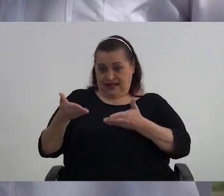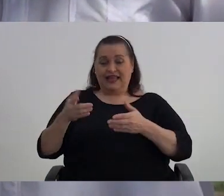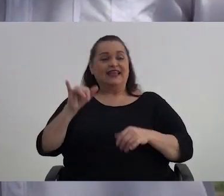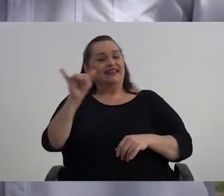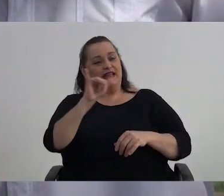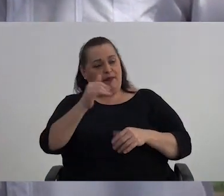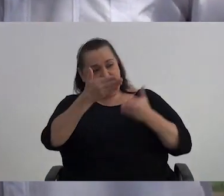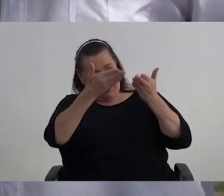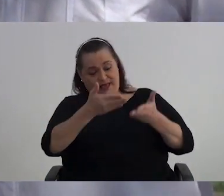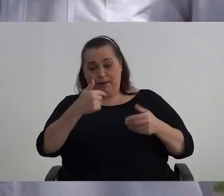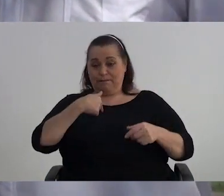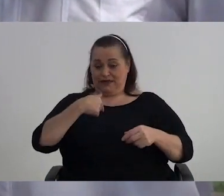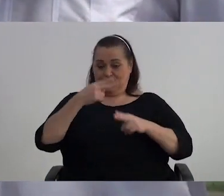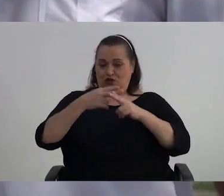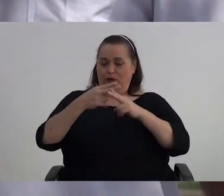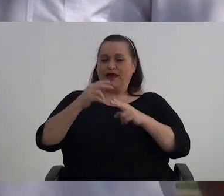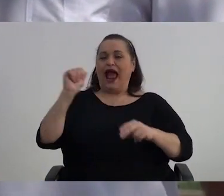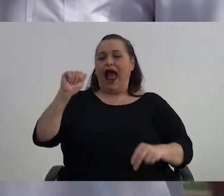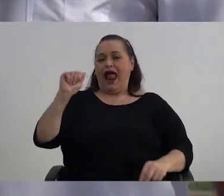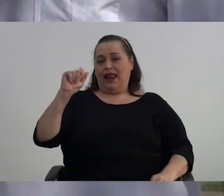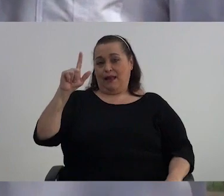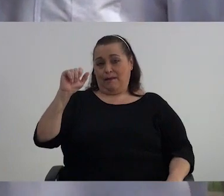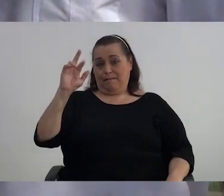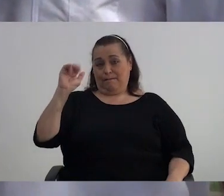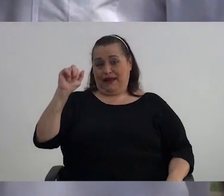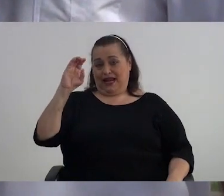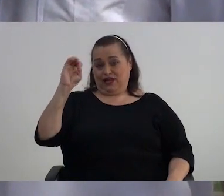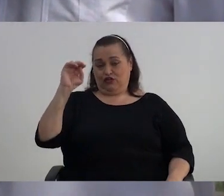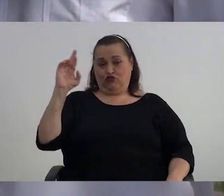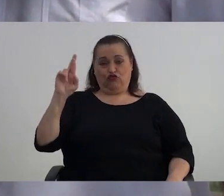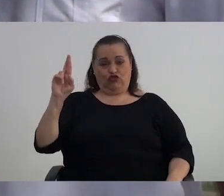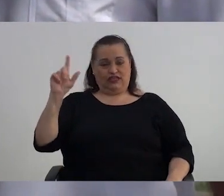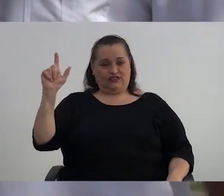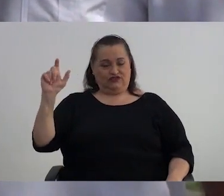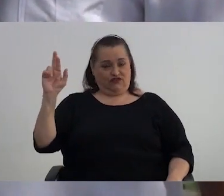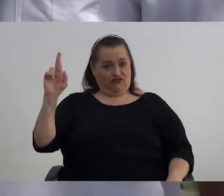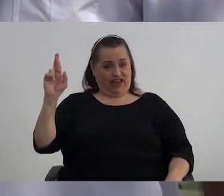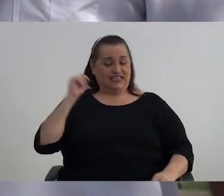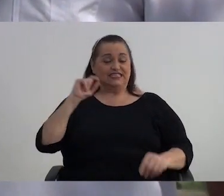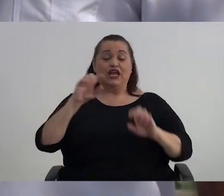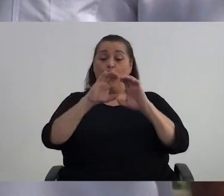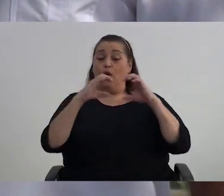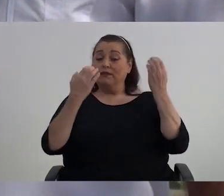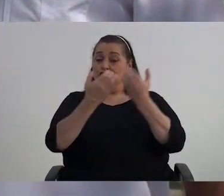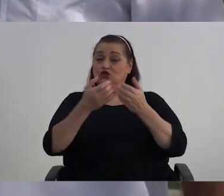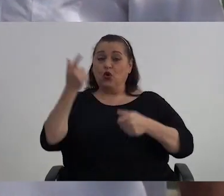mi nombre es Alberto Rodríguez Reyes, de la Comisión de Jubilados.